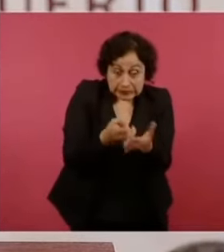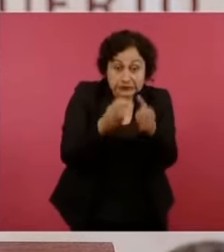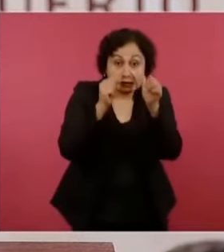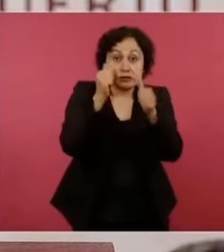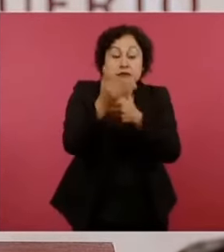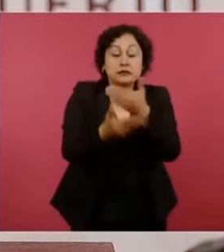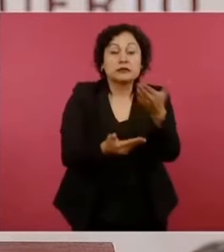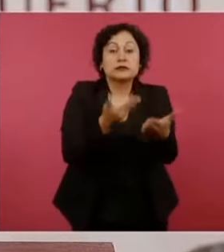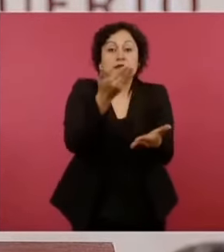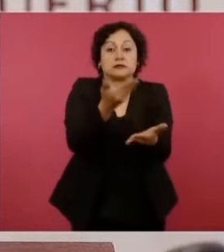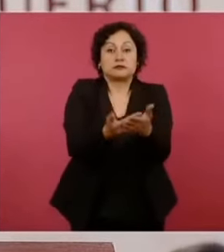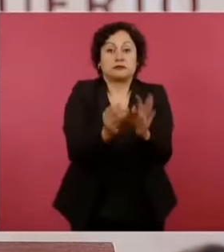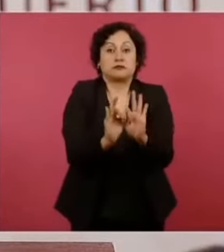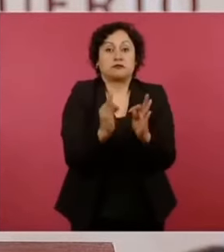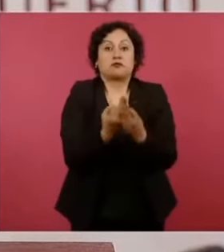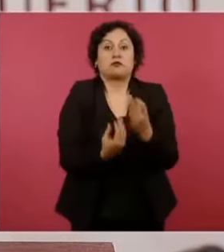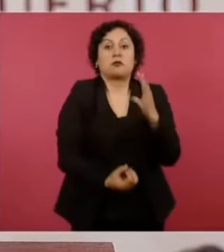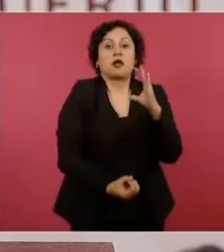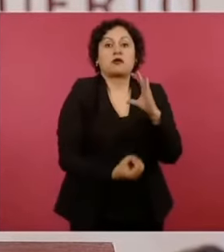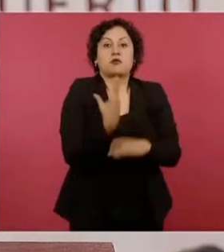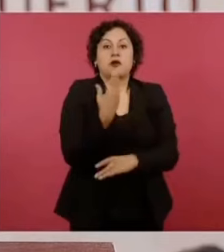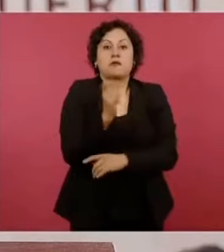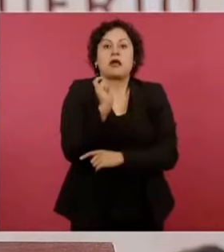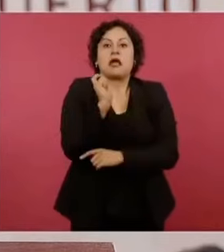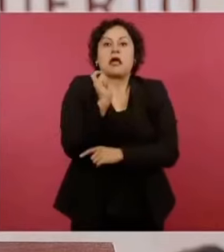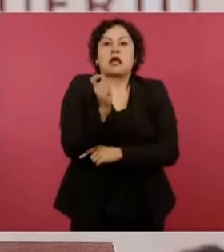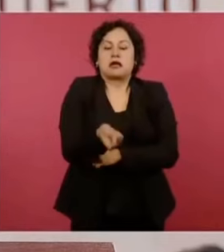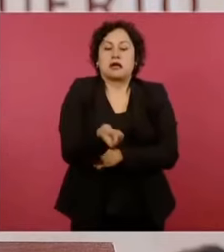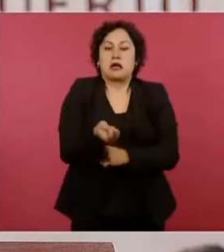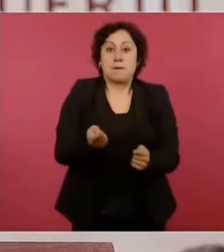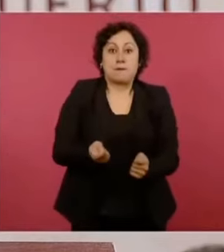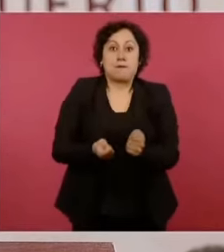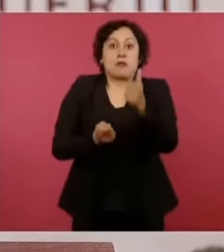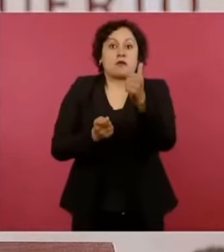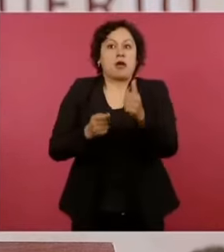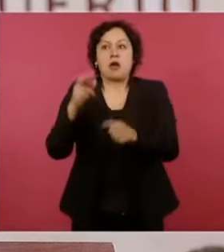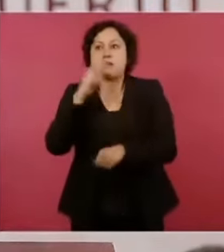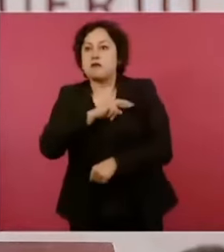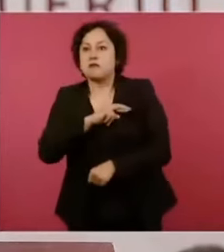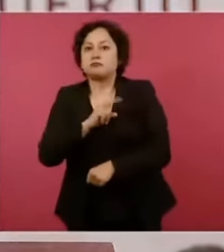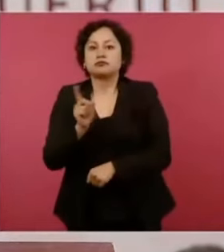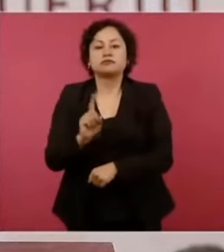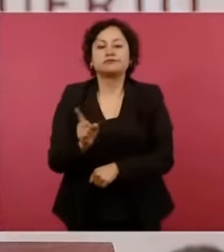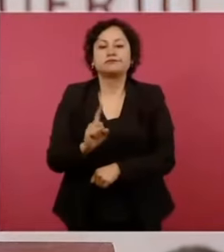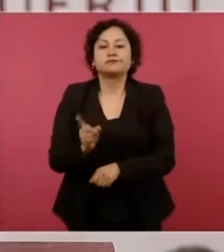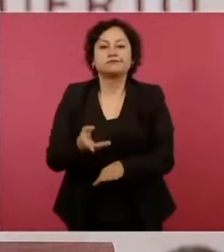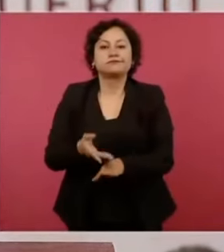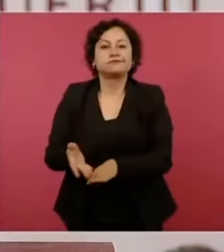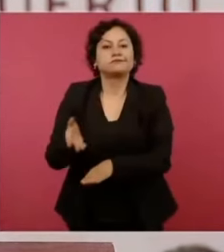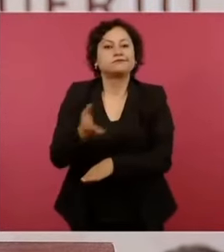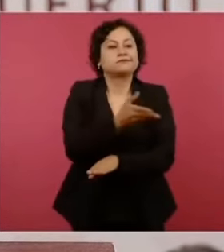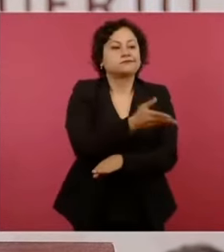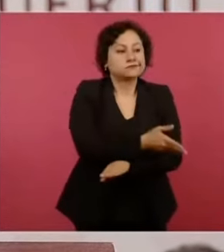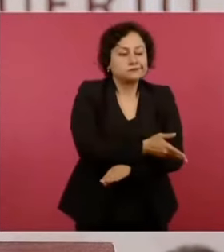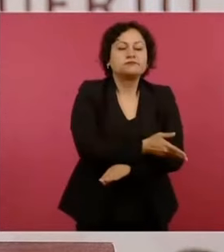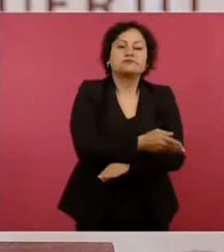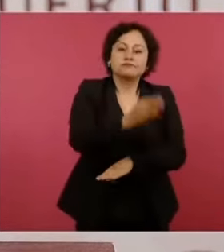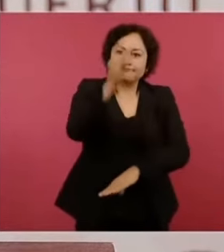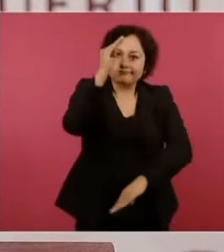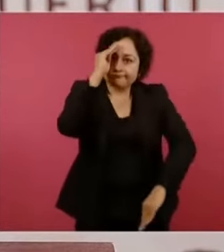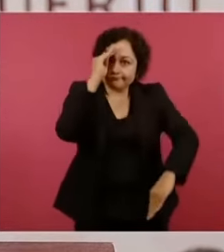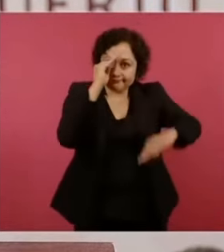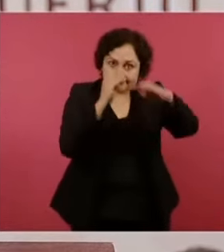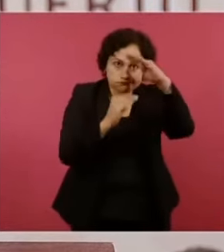producto de una improvisación, ya que fue conceptualizado, fue puesto en marcha una